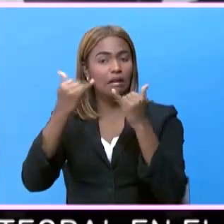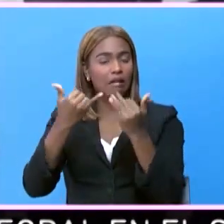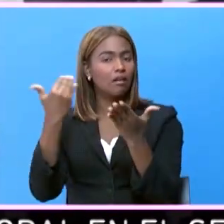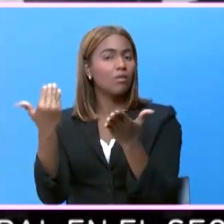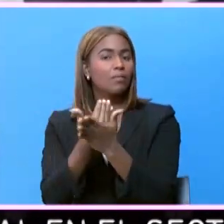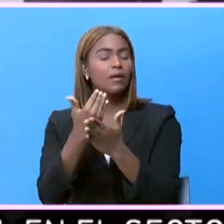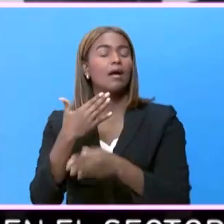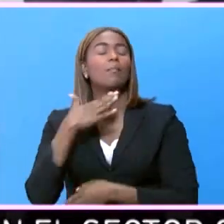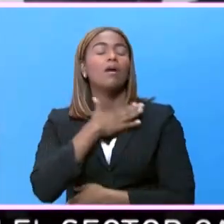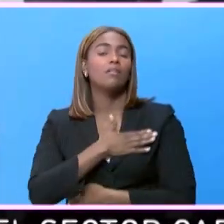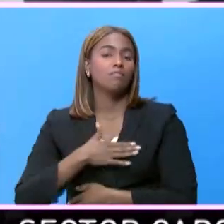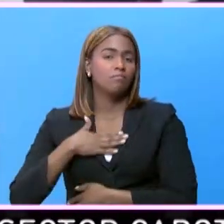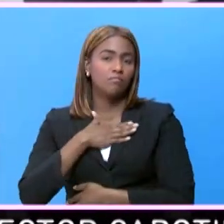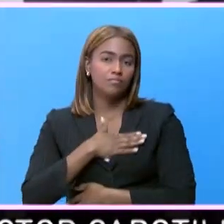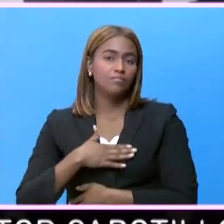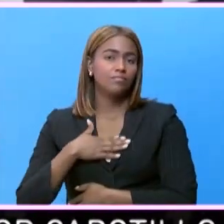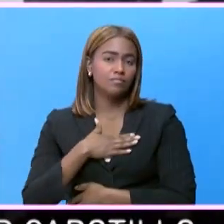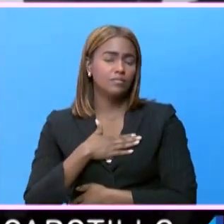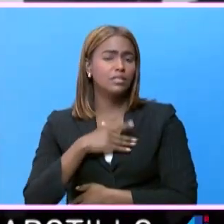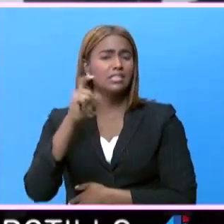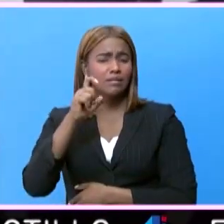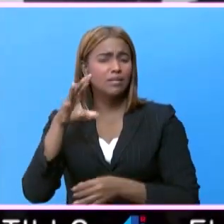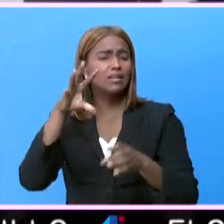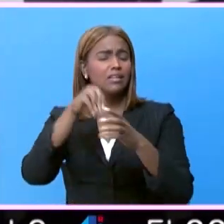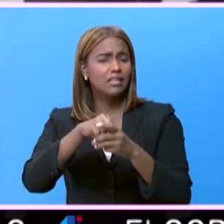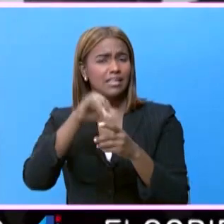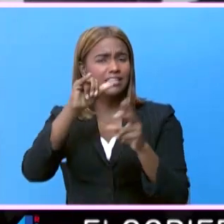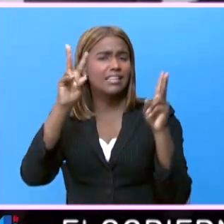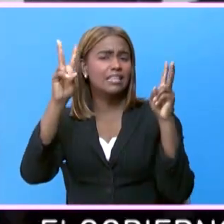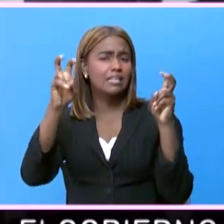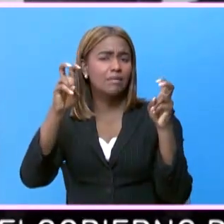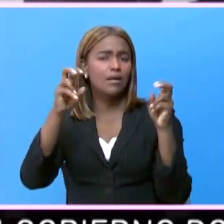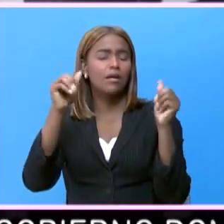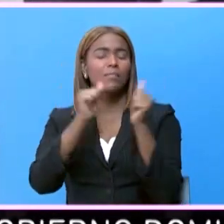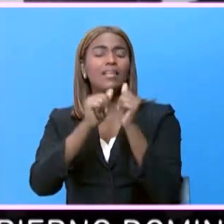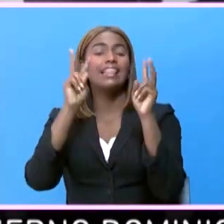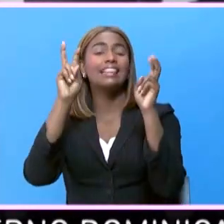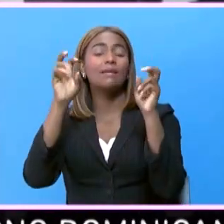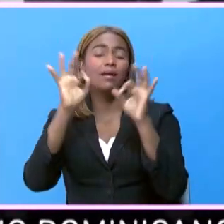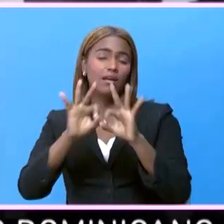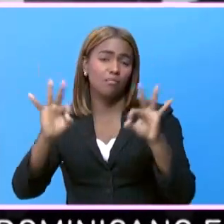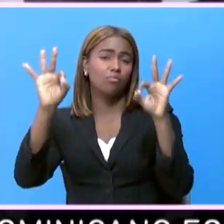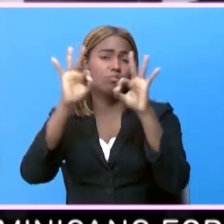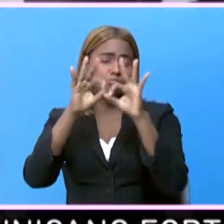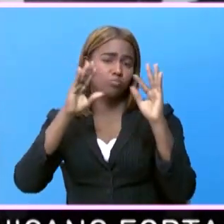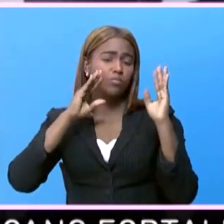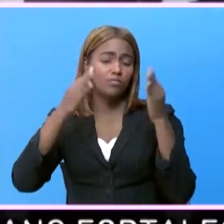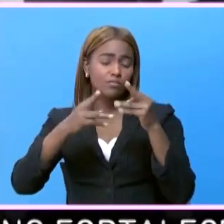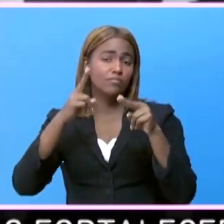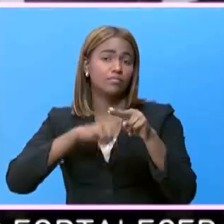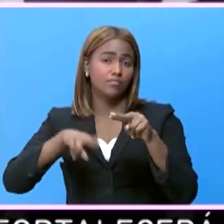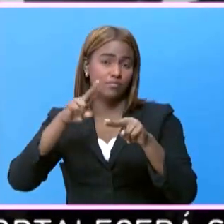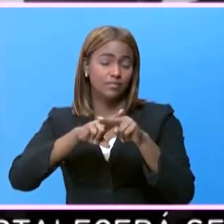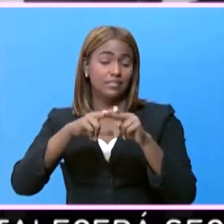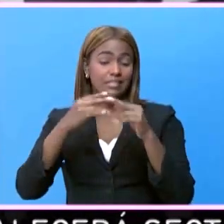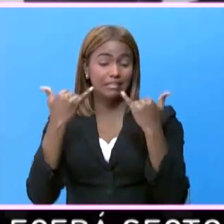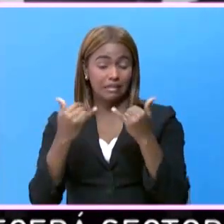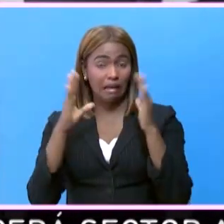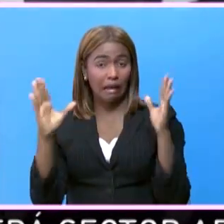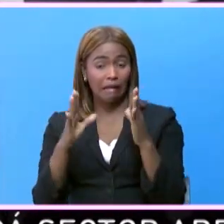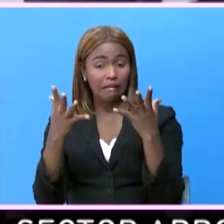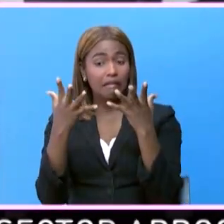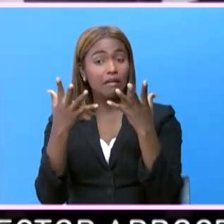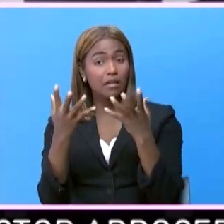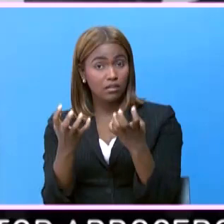que, por favor, que incluyan ese tema como un tema de prioridad nacional, que haya la